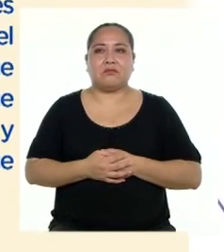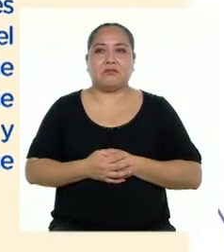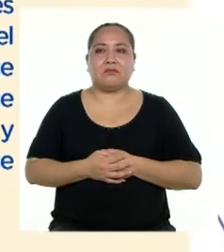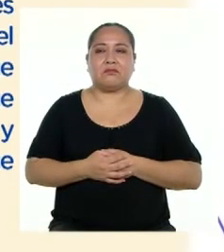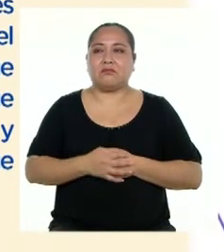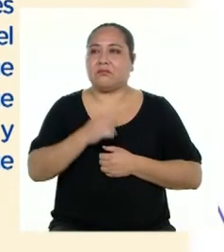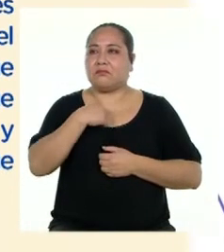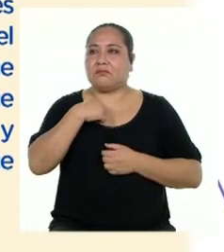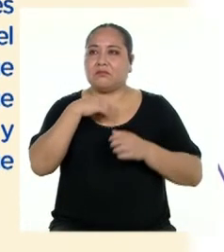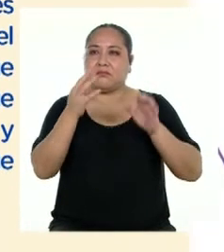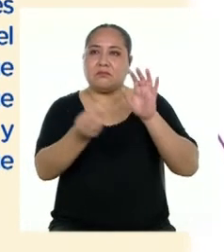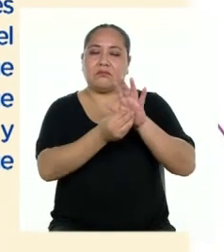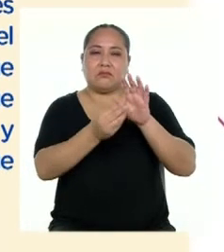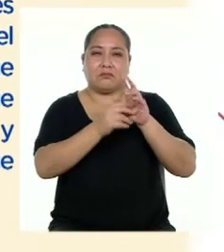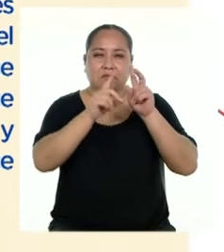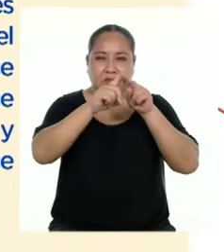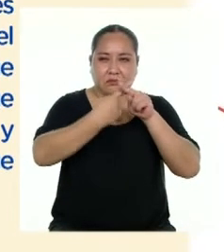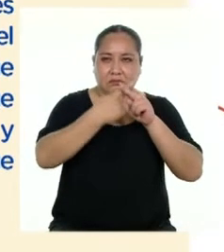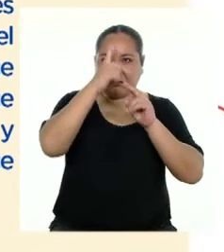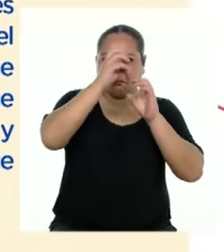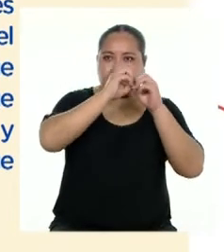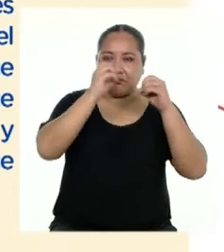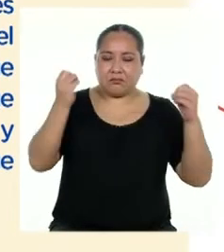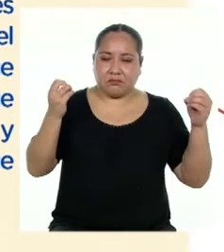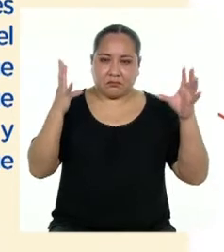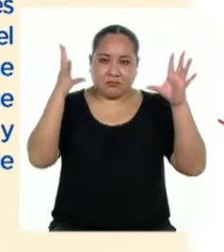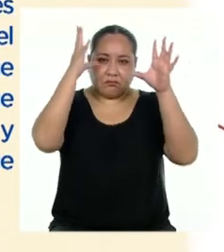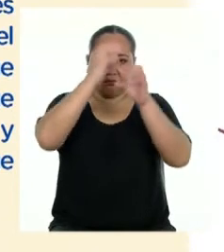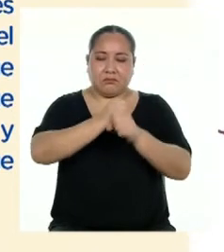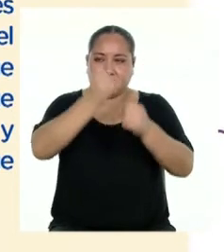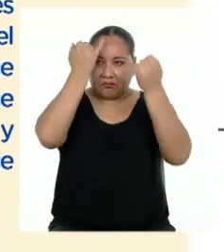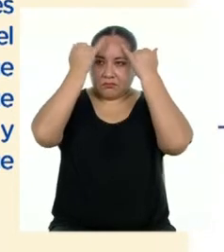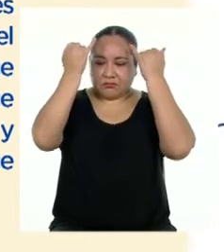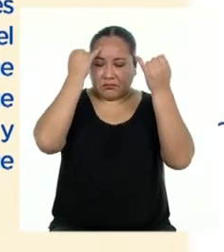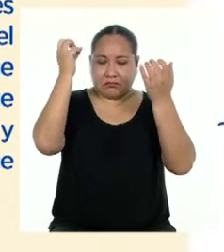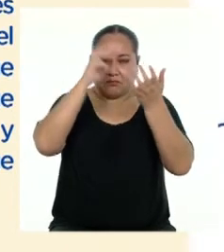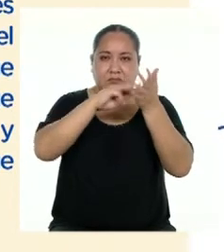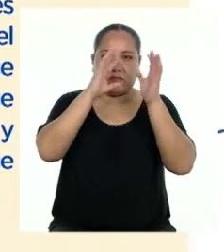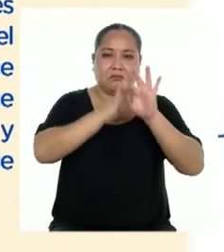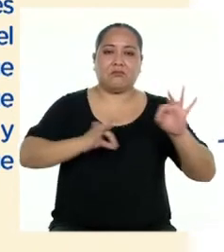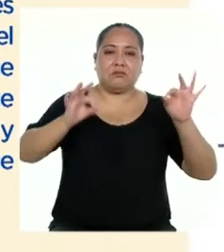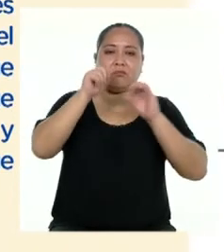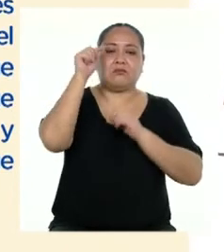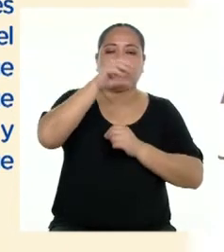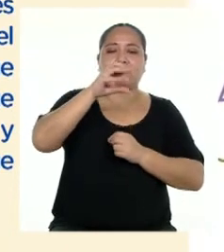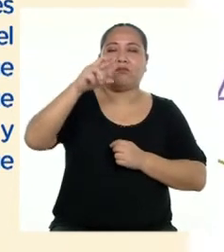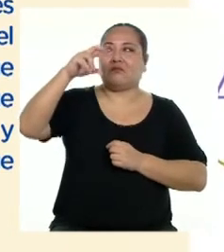Solo le añadí al inicio una oración que sintetiza la idea principal de la crónica.